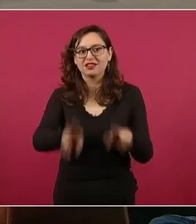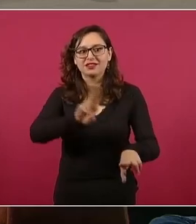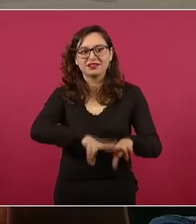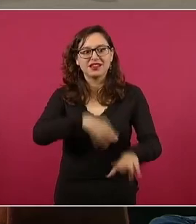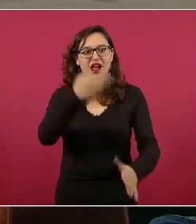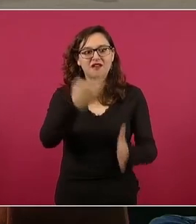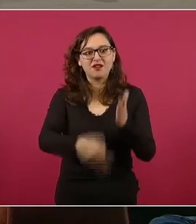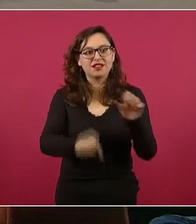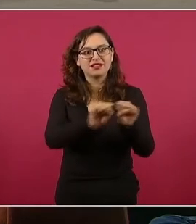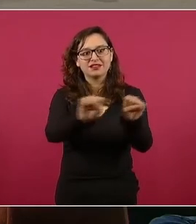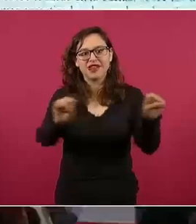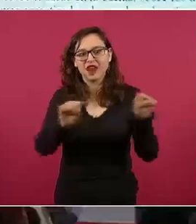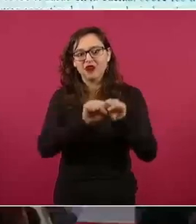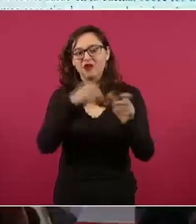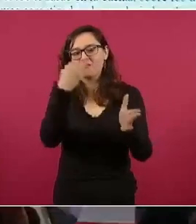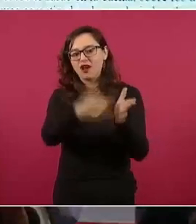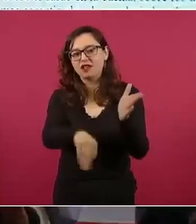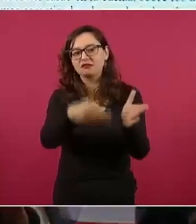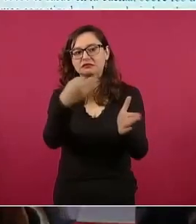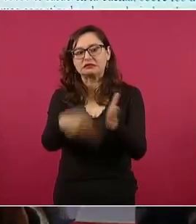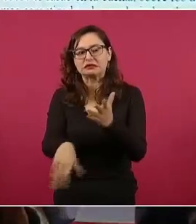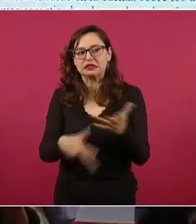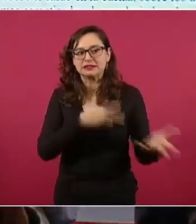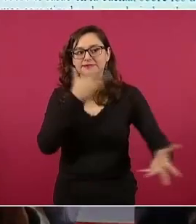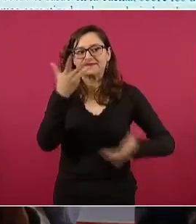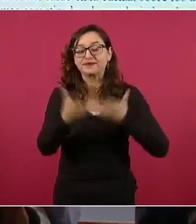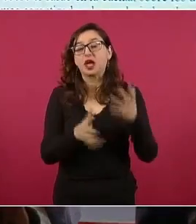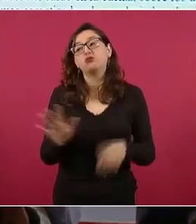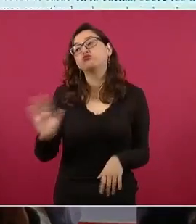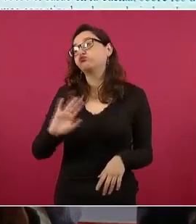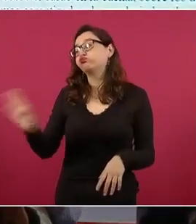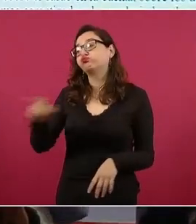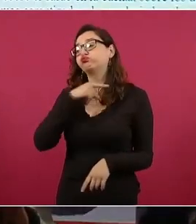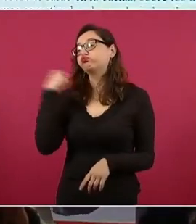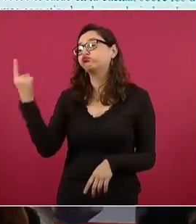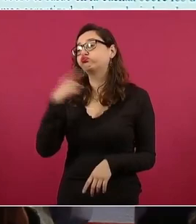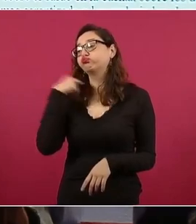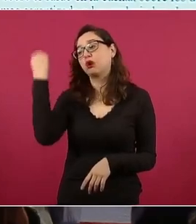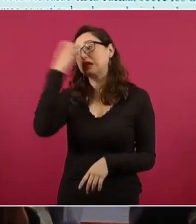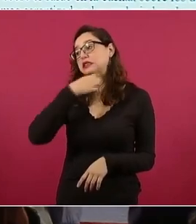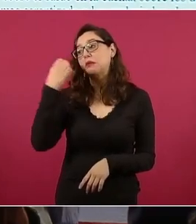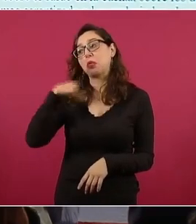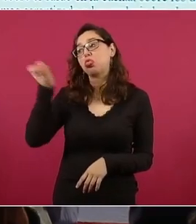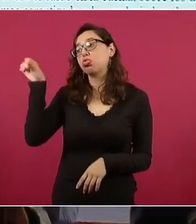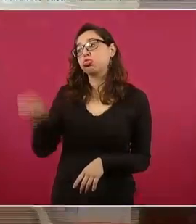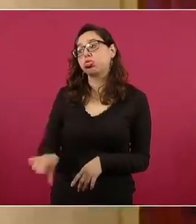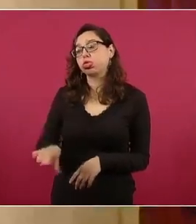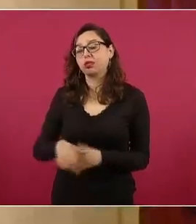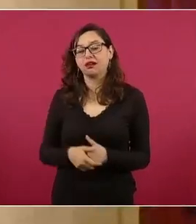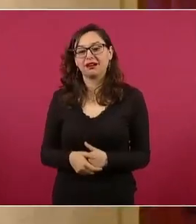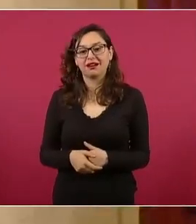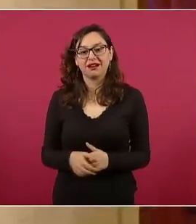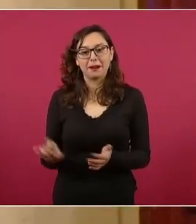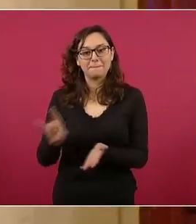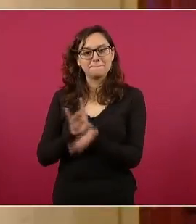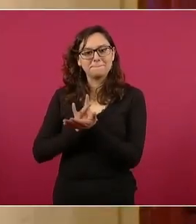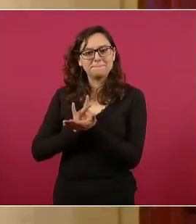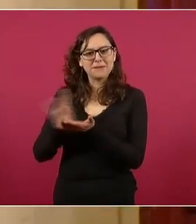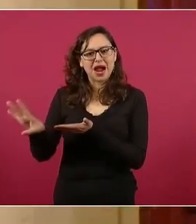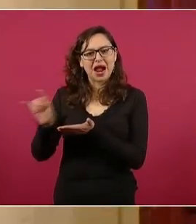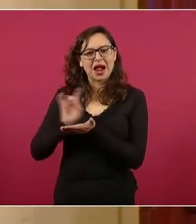inventaron de que no pasaban el examen de admisión, rechazaron